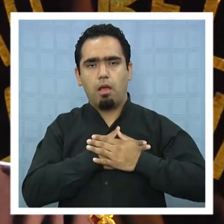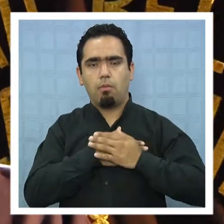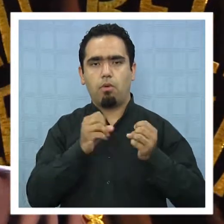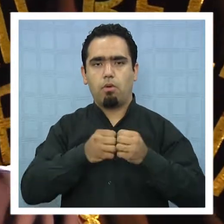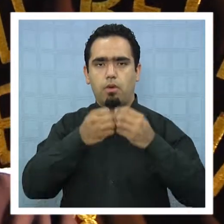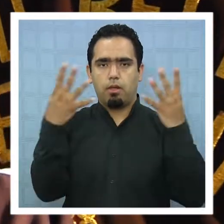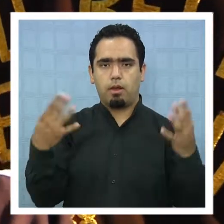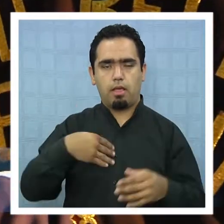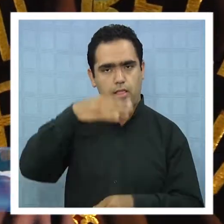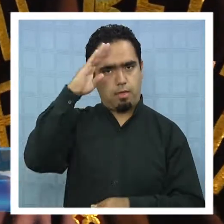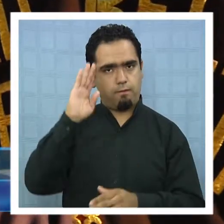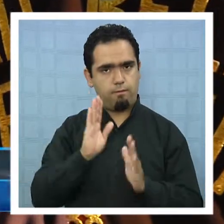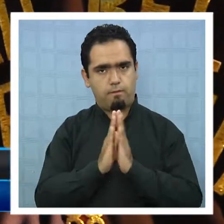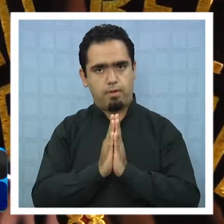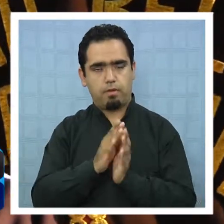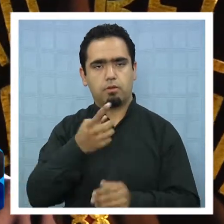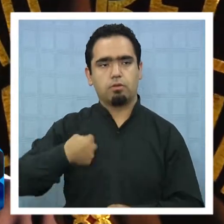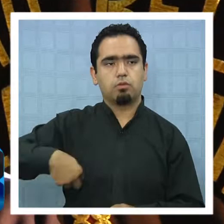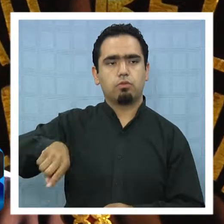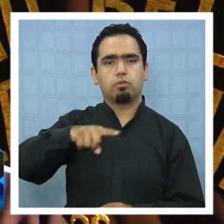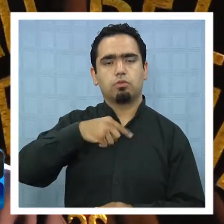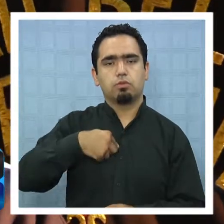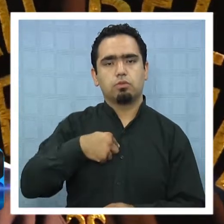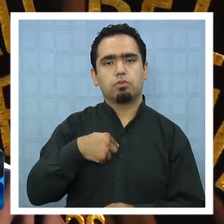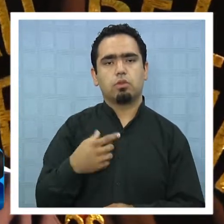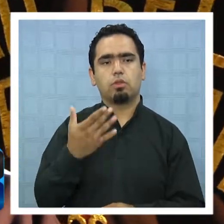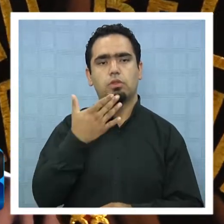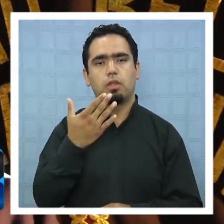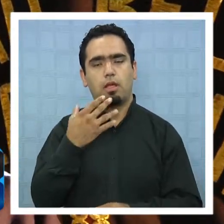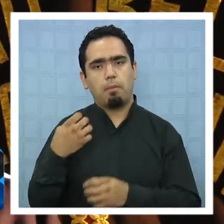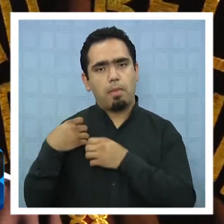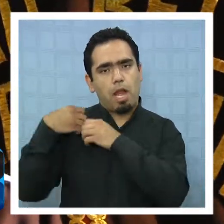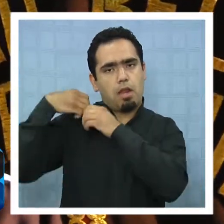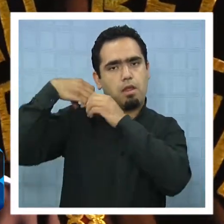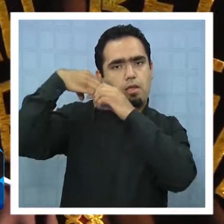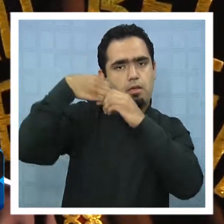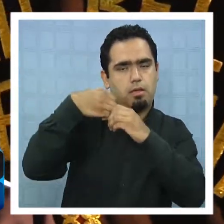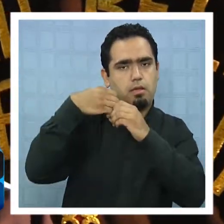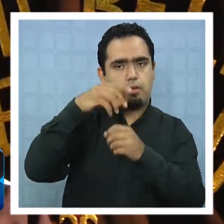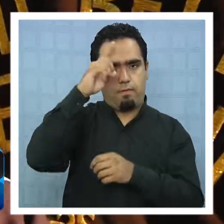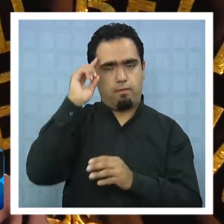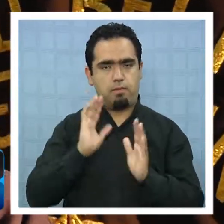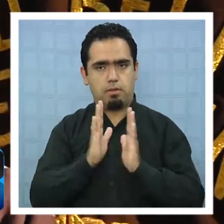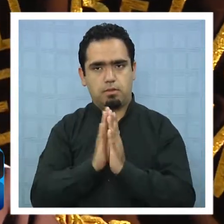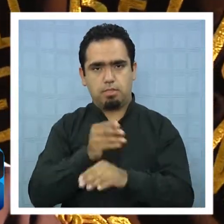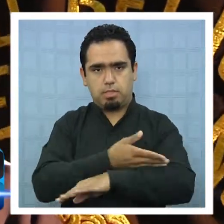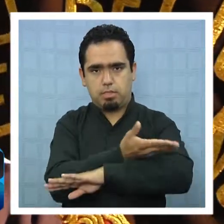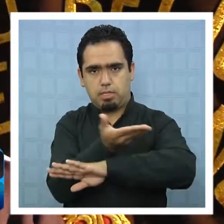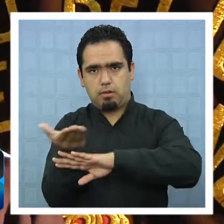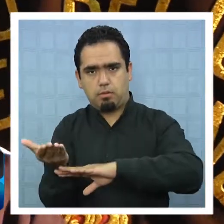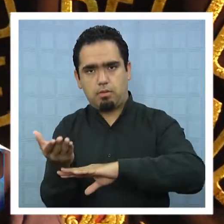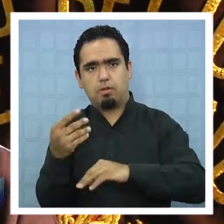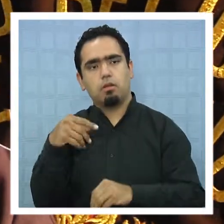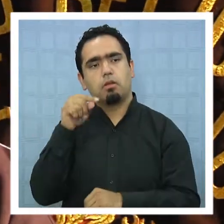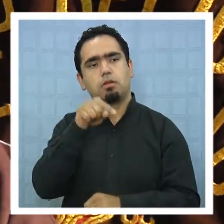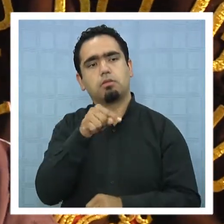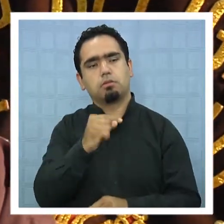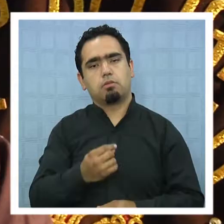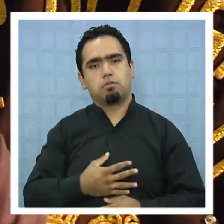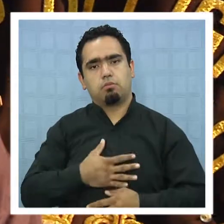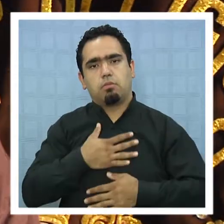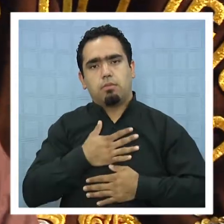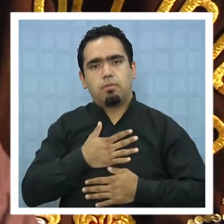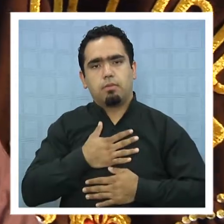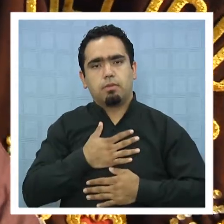que bailar a la Virgen, que nosotros somos los privilegios de sacar la exposición a ella, nosotros somos los servidores de ella, entonces es un privilegio muy